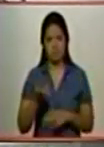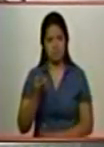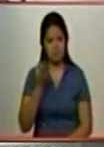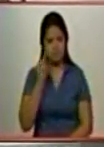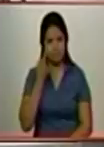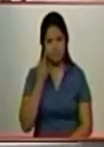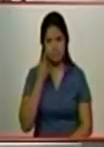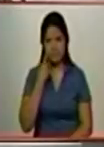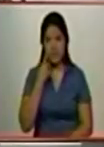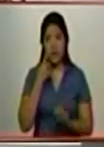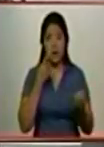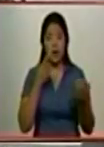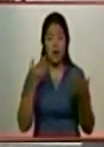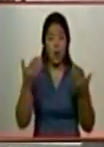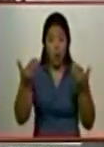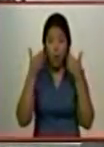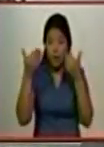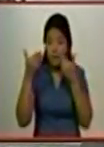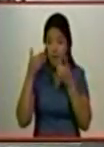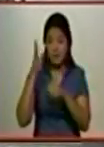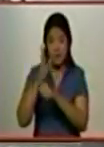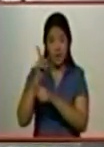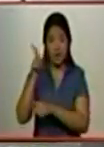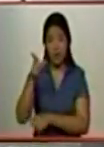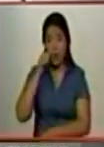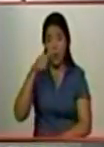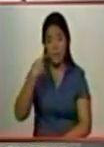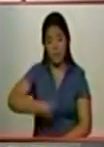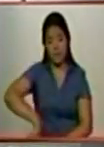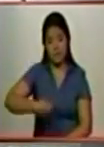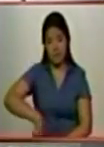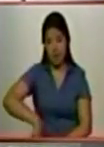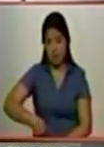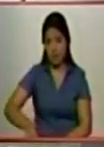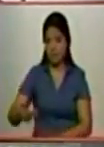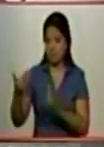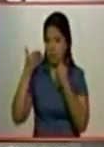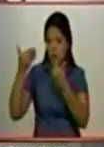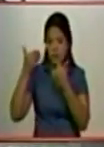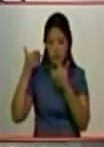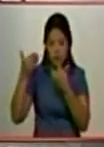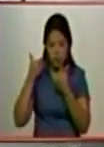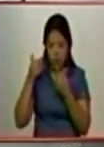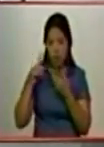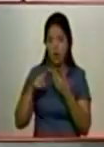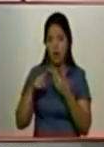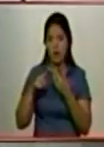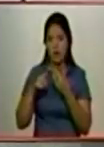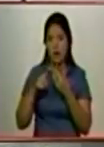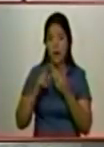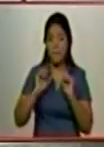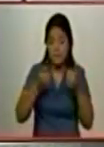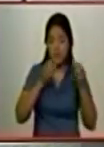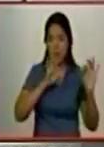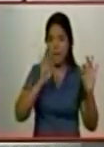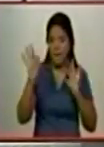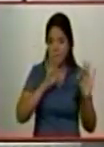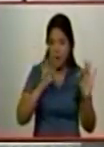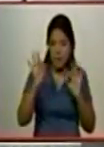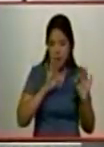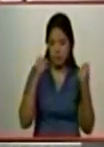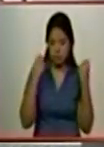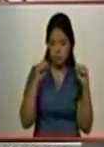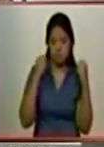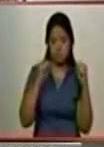recibiendo las orientaciones directas del comandante presidente desde la fase de preparación de esta